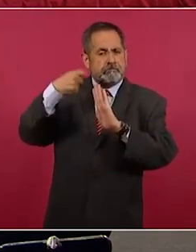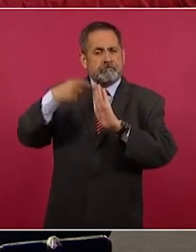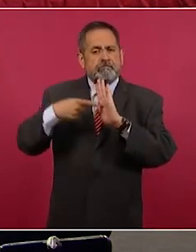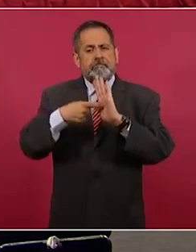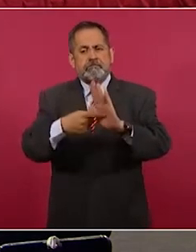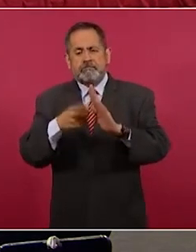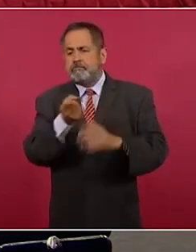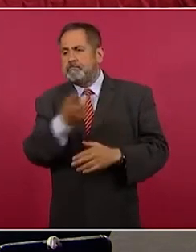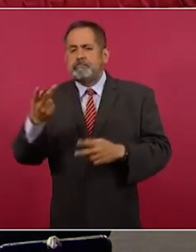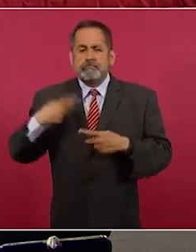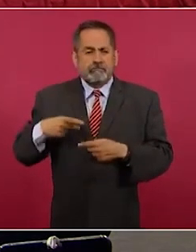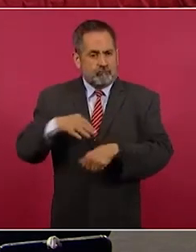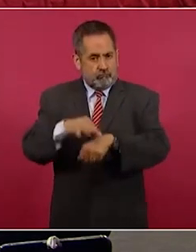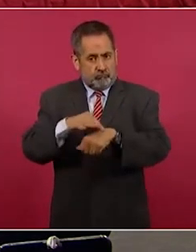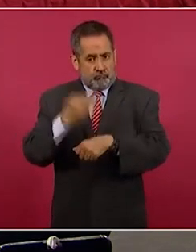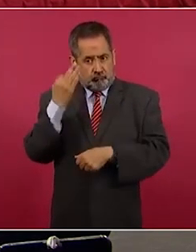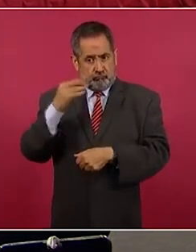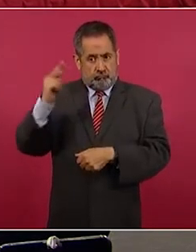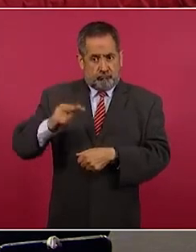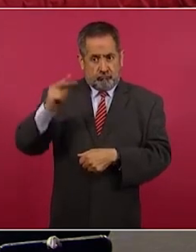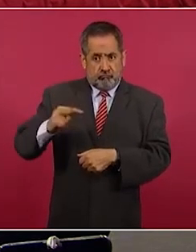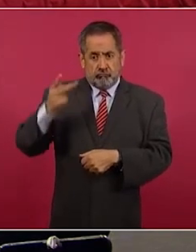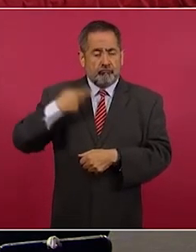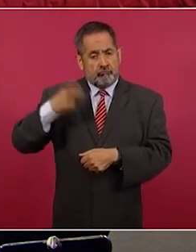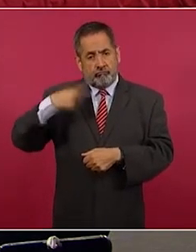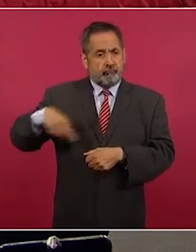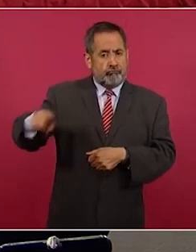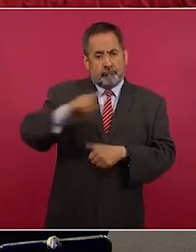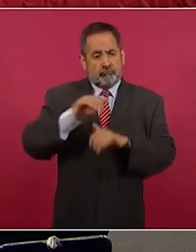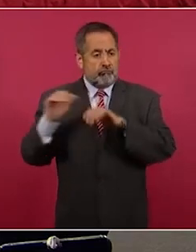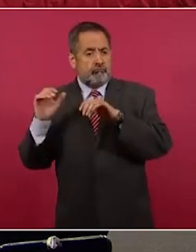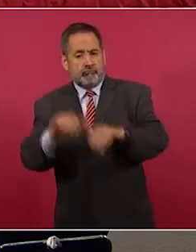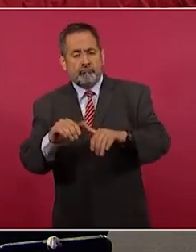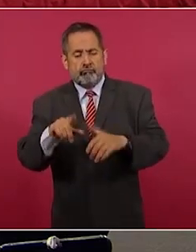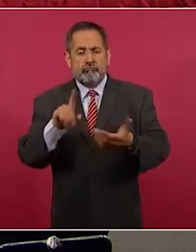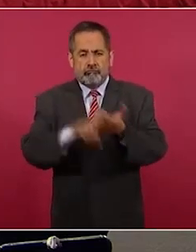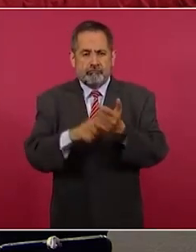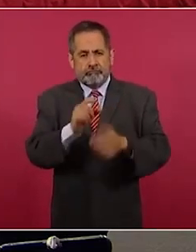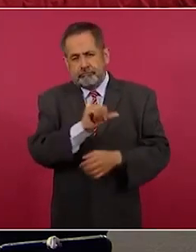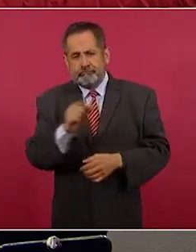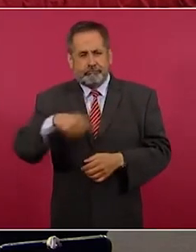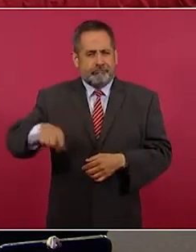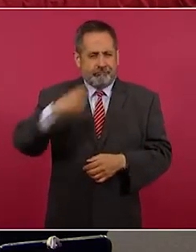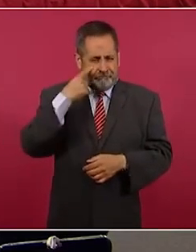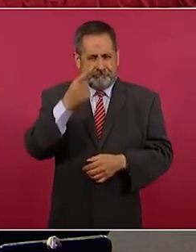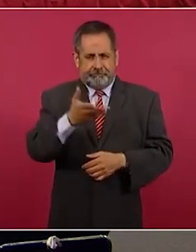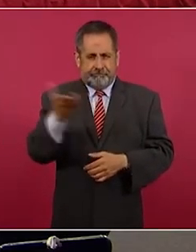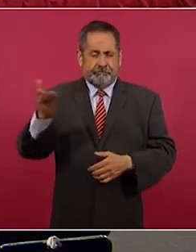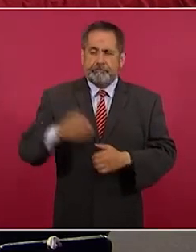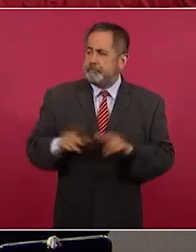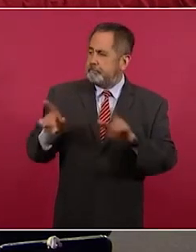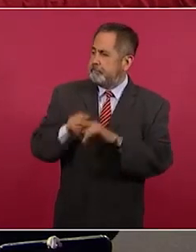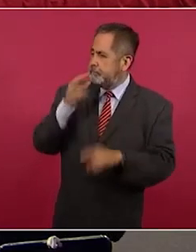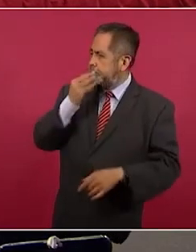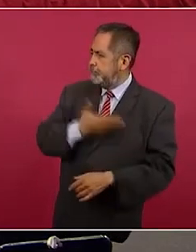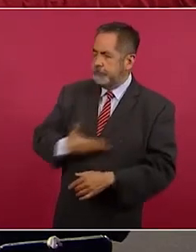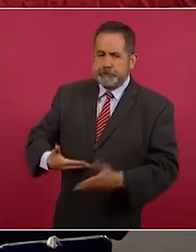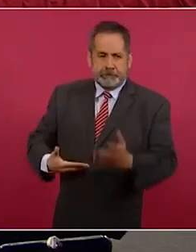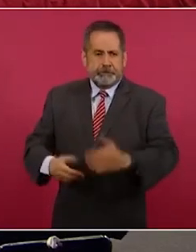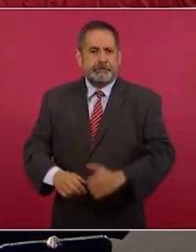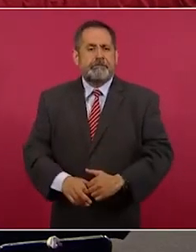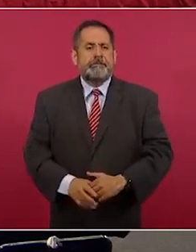como de personal que ya está integrado a este nuevo modelo de salud. Señor Cuanto, por mi parte, señor presidente. Muchas gracias.